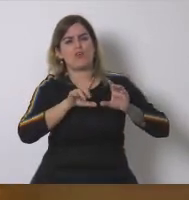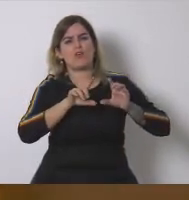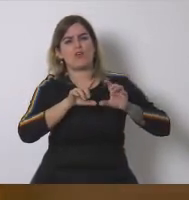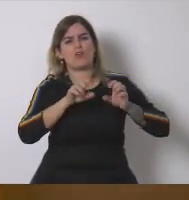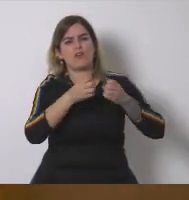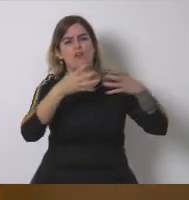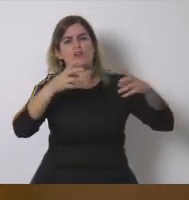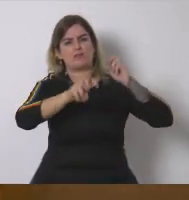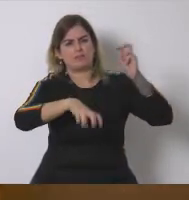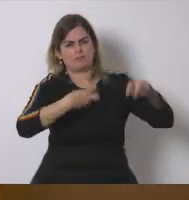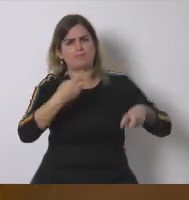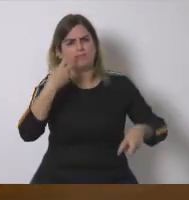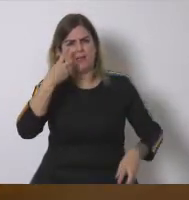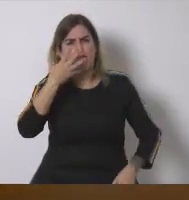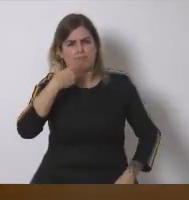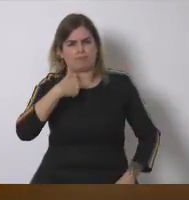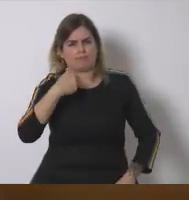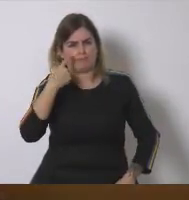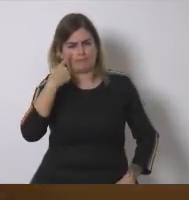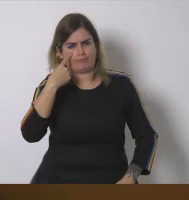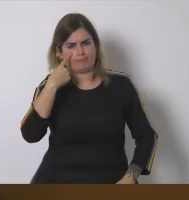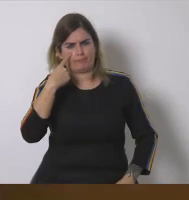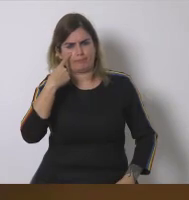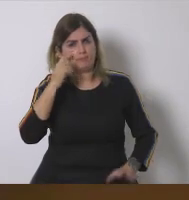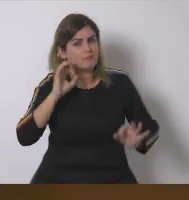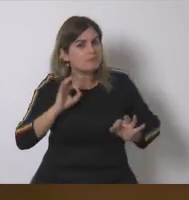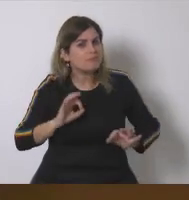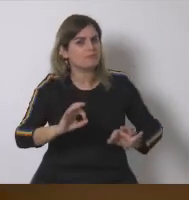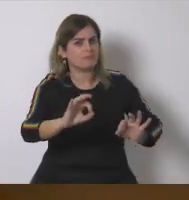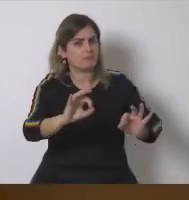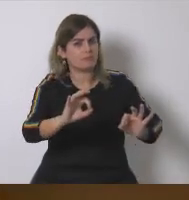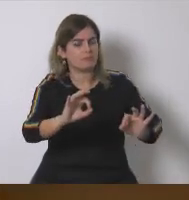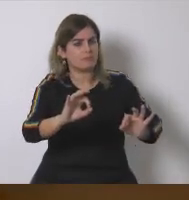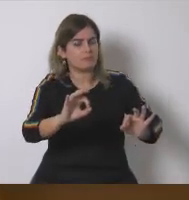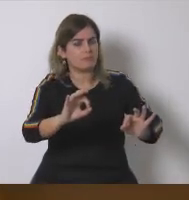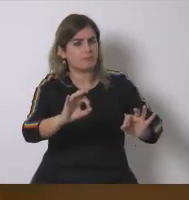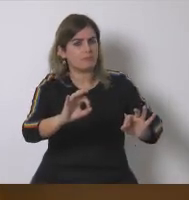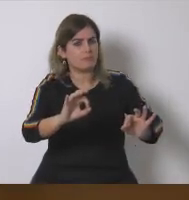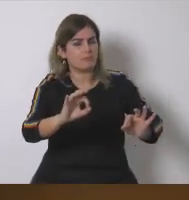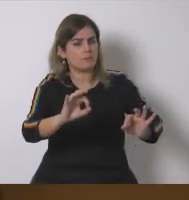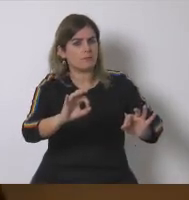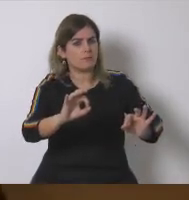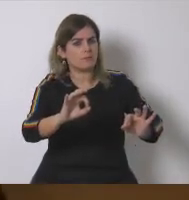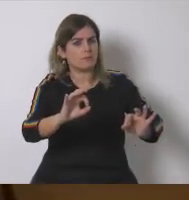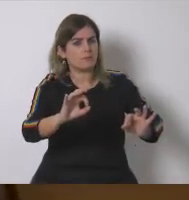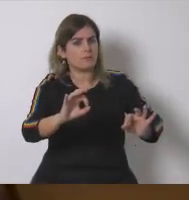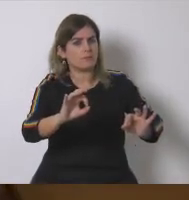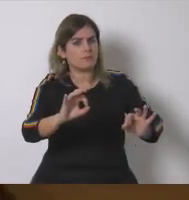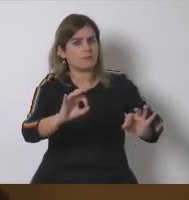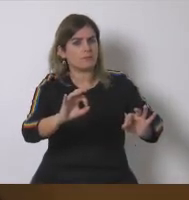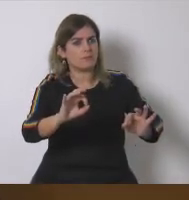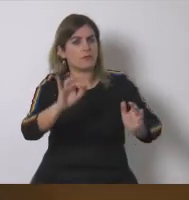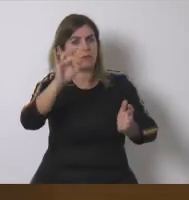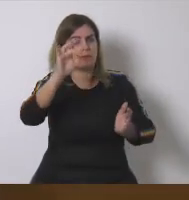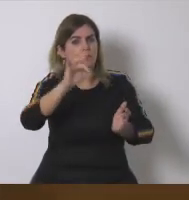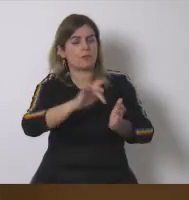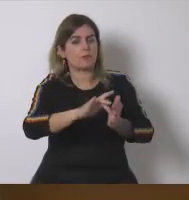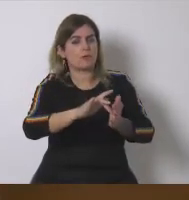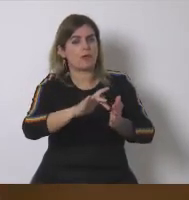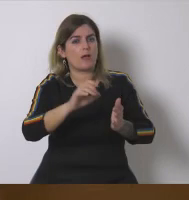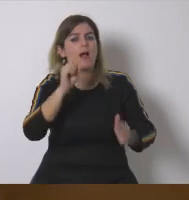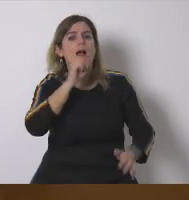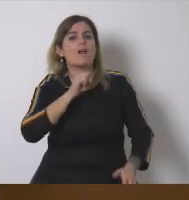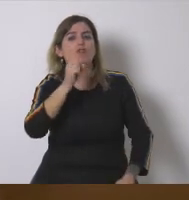este tema de los macro proyectos de energías renovables en concreto a principios de este